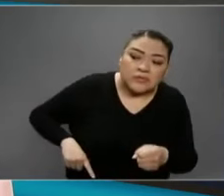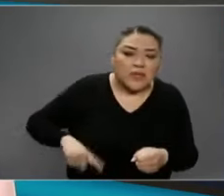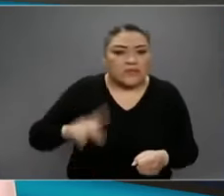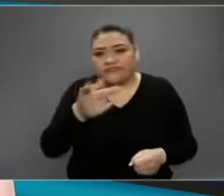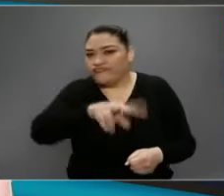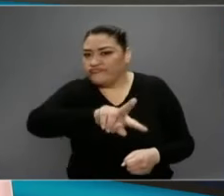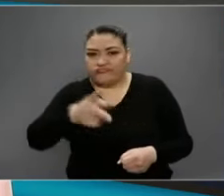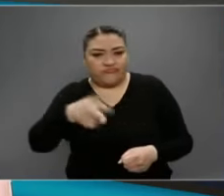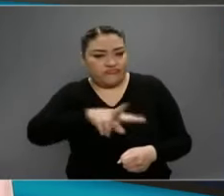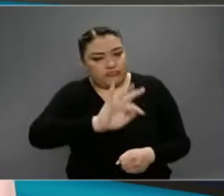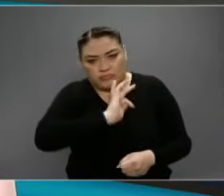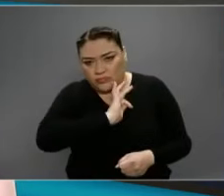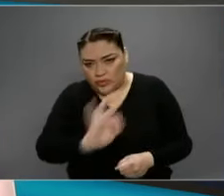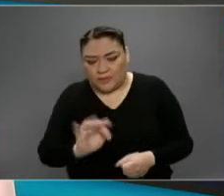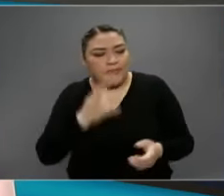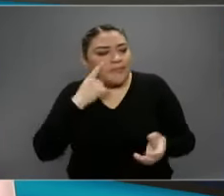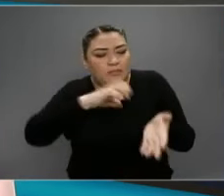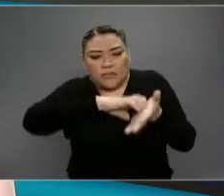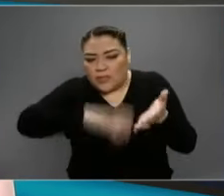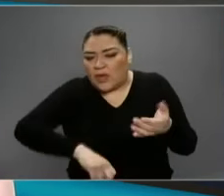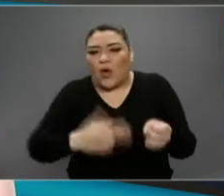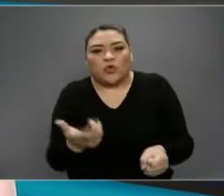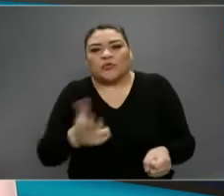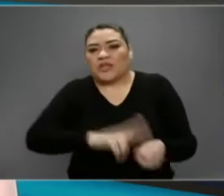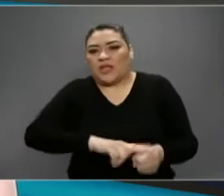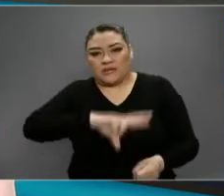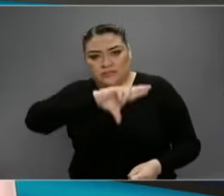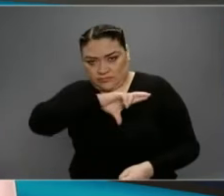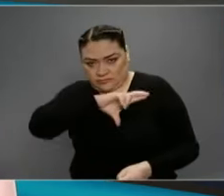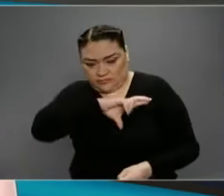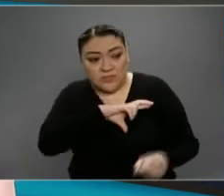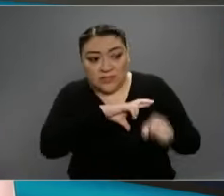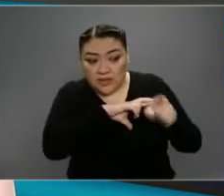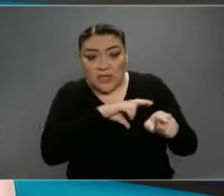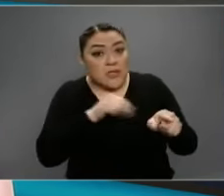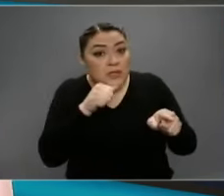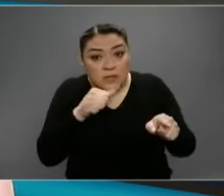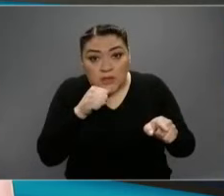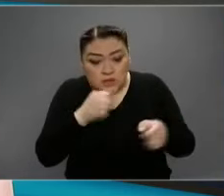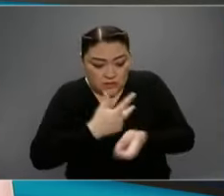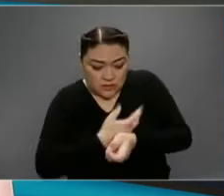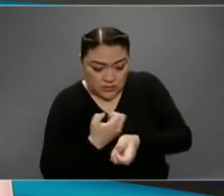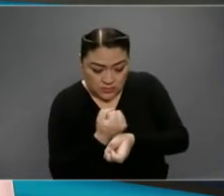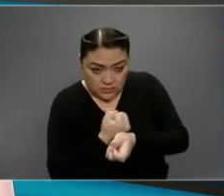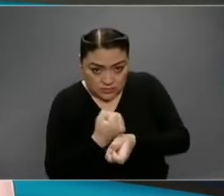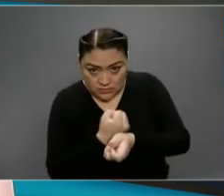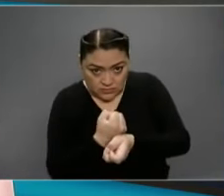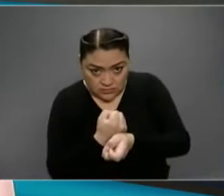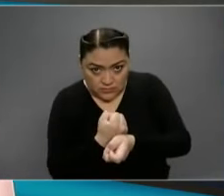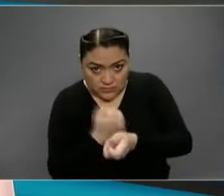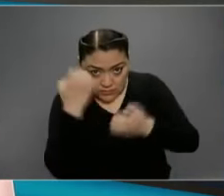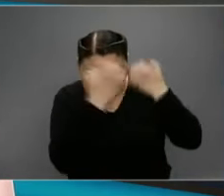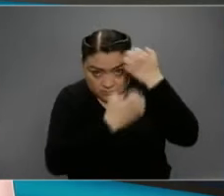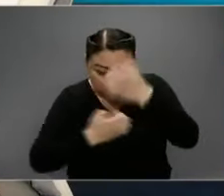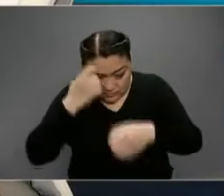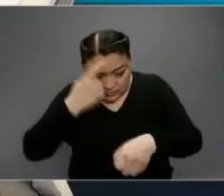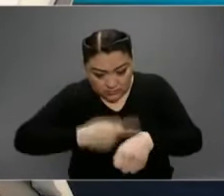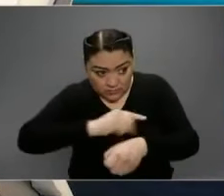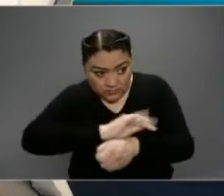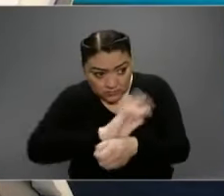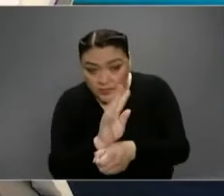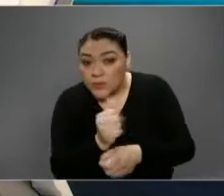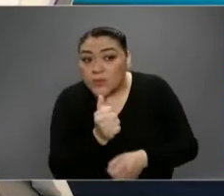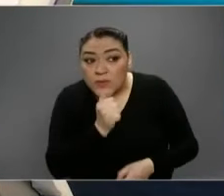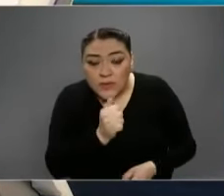privado también pueden solicitar, si en ese hospital privado no tienen montada todavía la técnica de laboratorio,